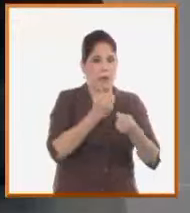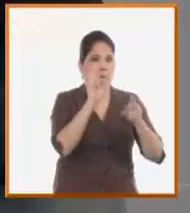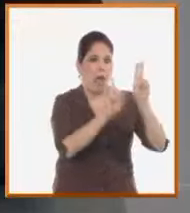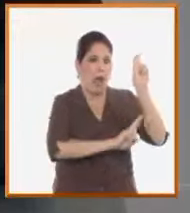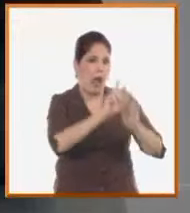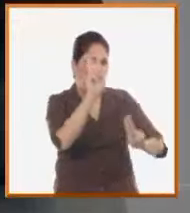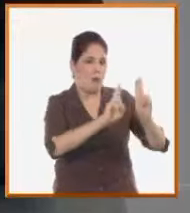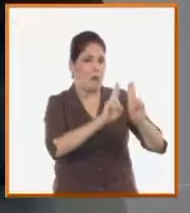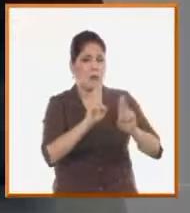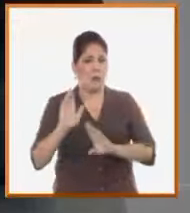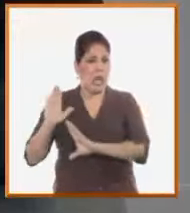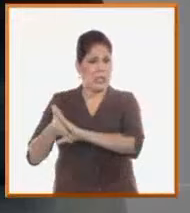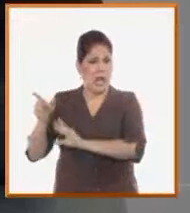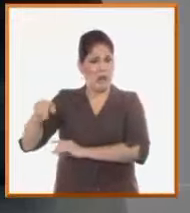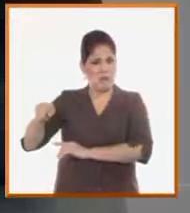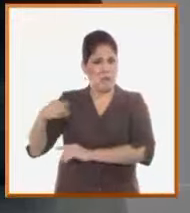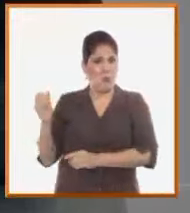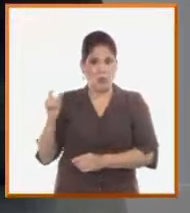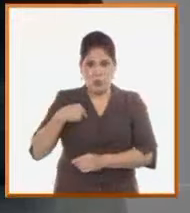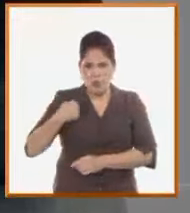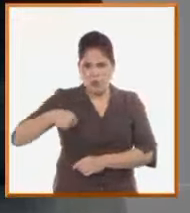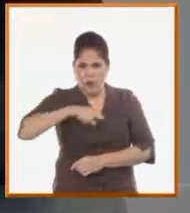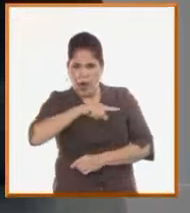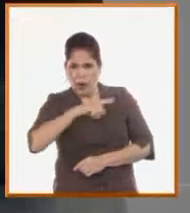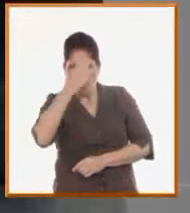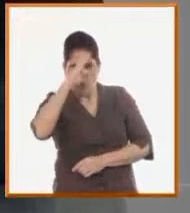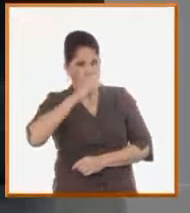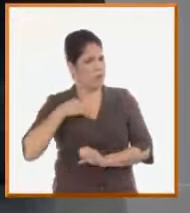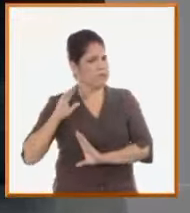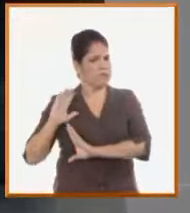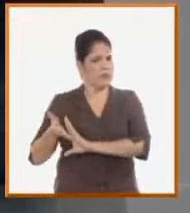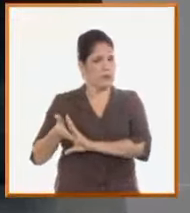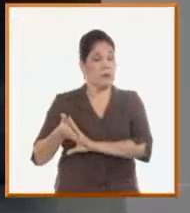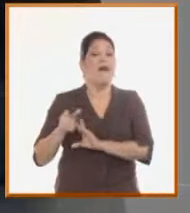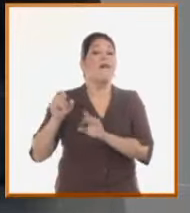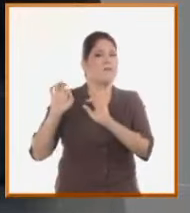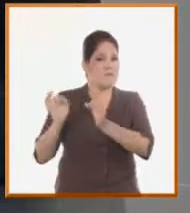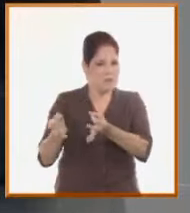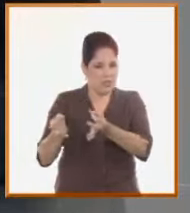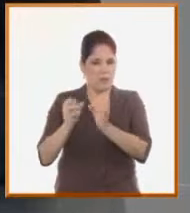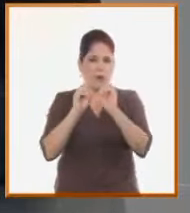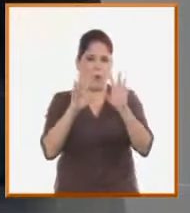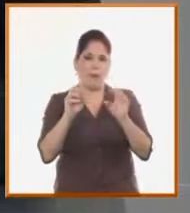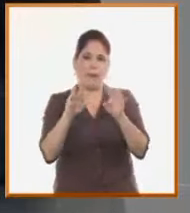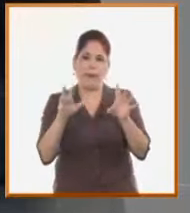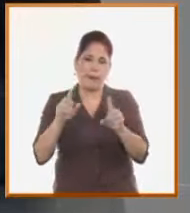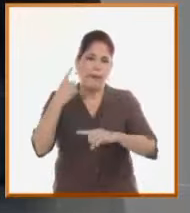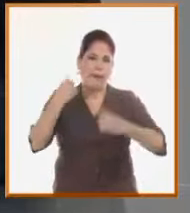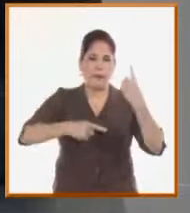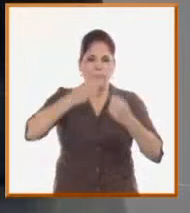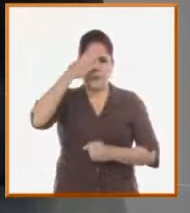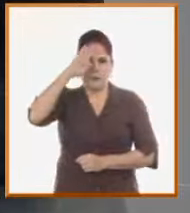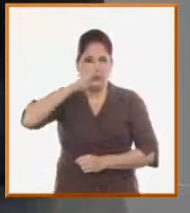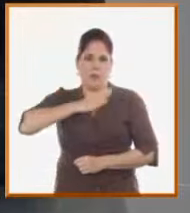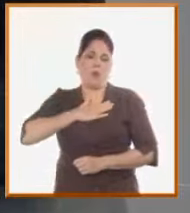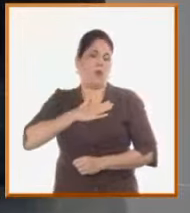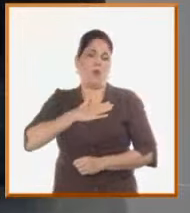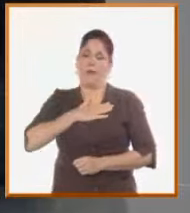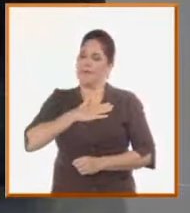Obstaculizan los pagos de las acciones de comunicaciones internacionales y las campañas de promoción que debemos hacer.